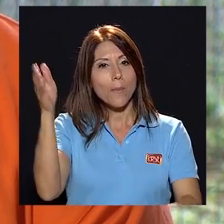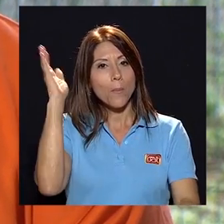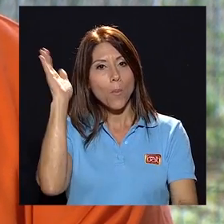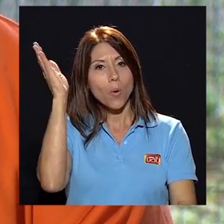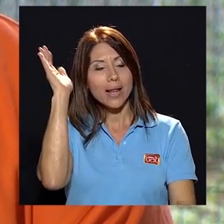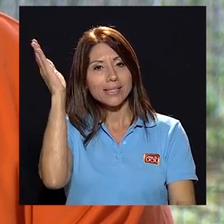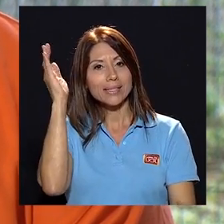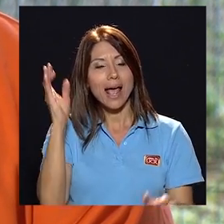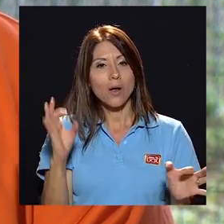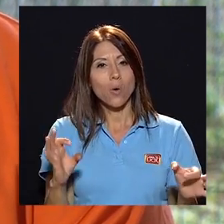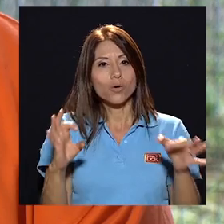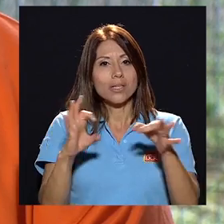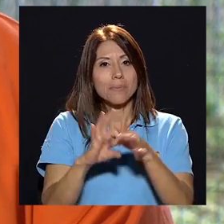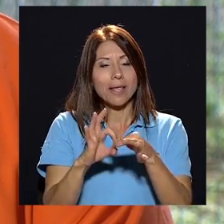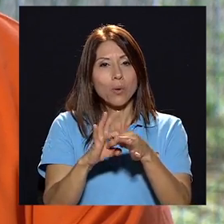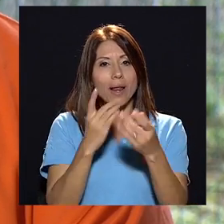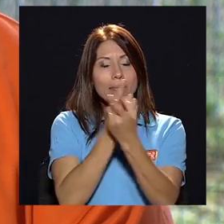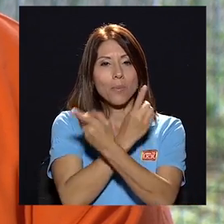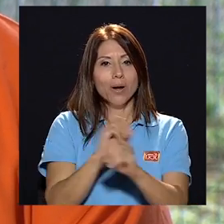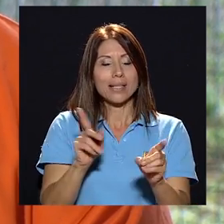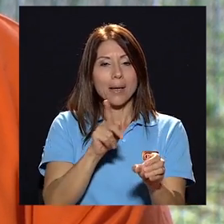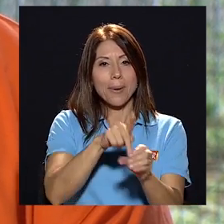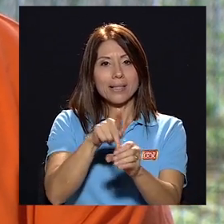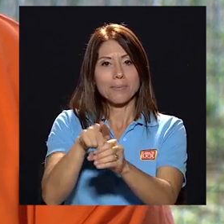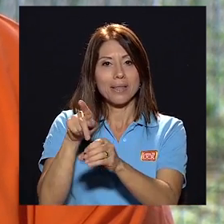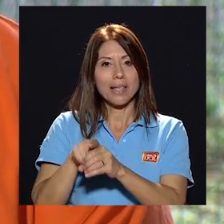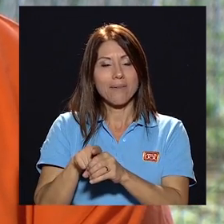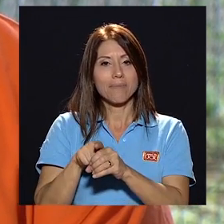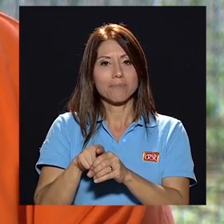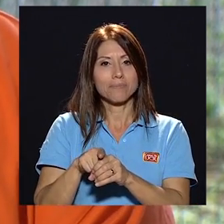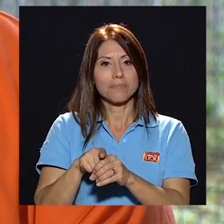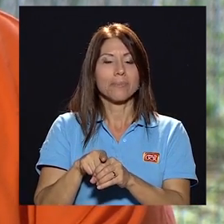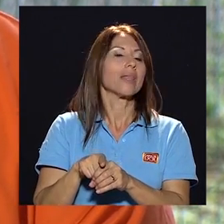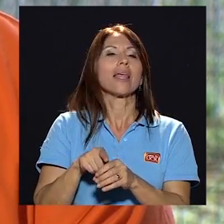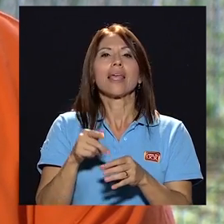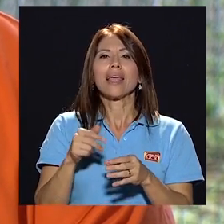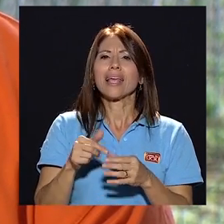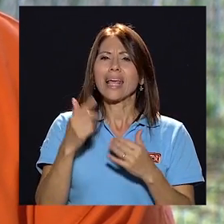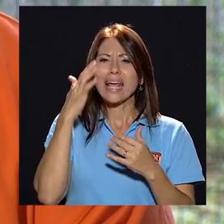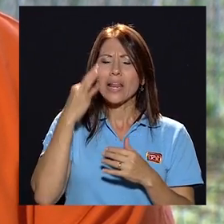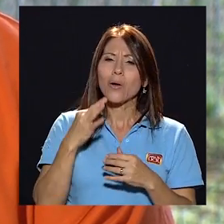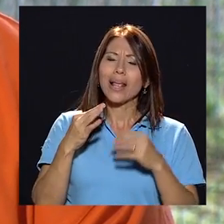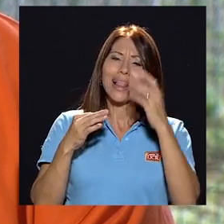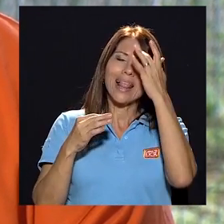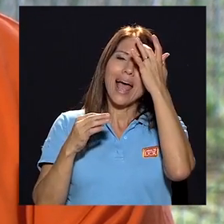presentaron una ponencia con respecto a la democracia participativa creo que es la EGH06